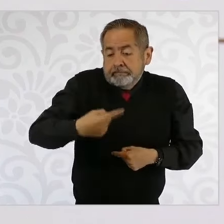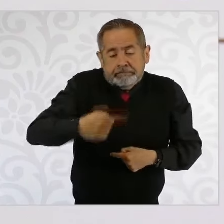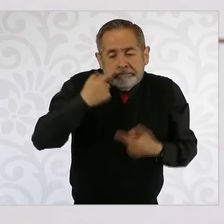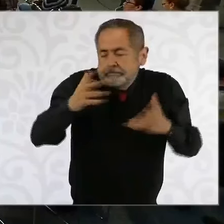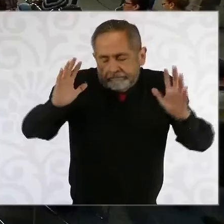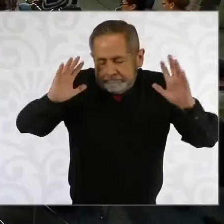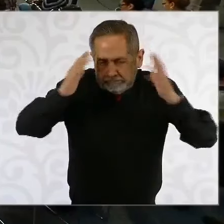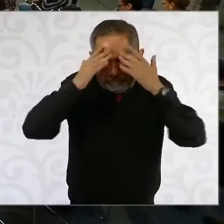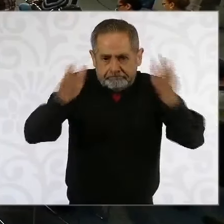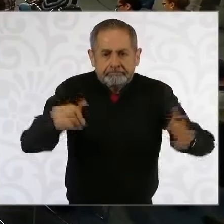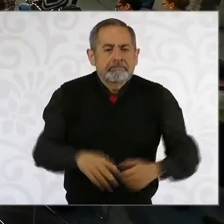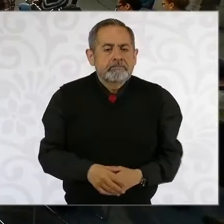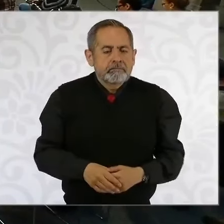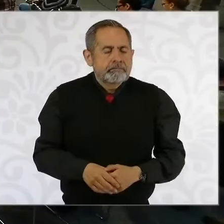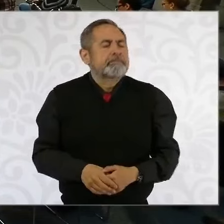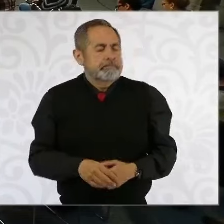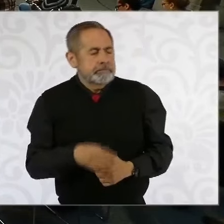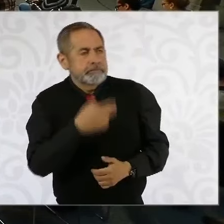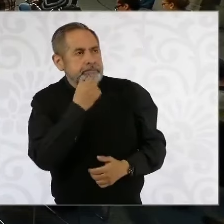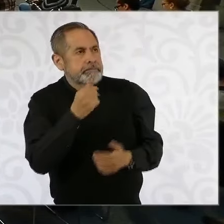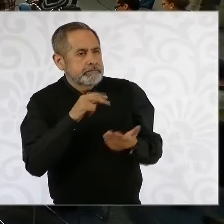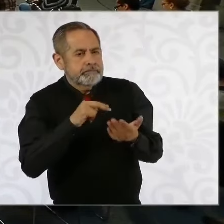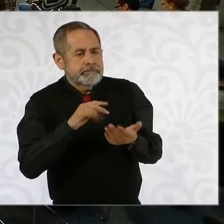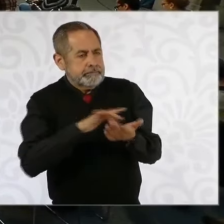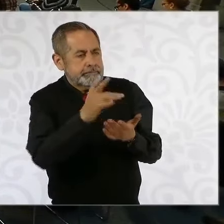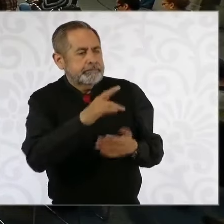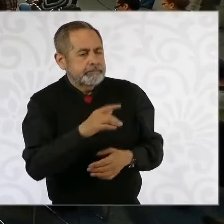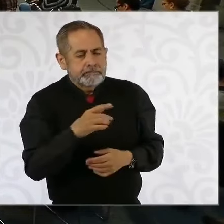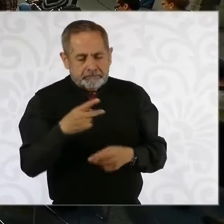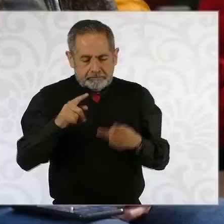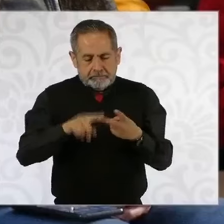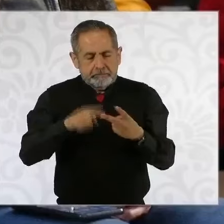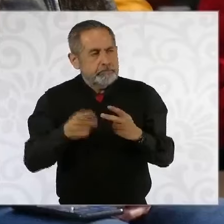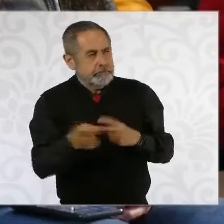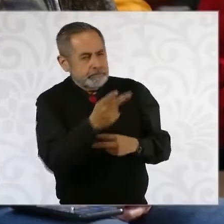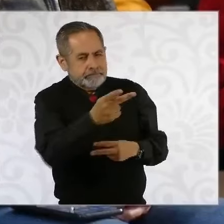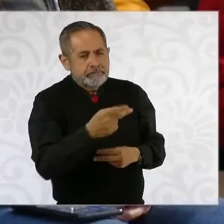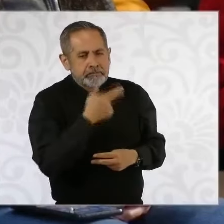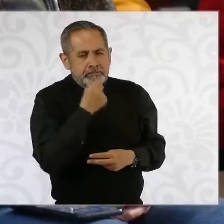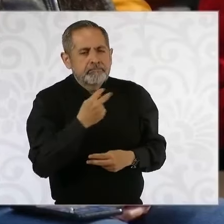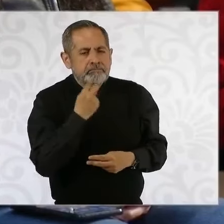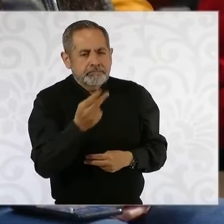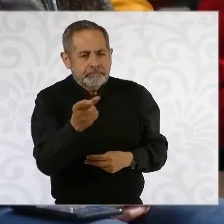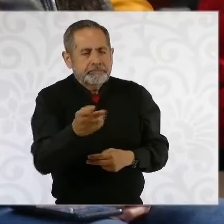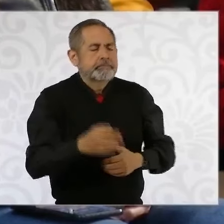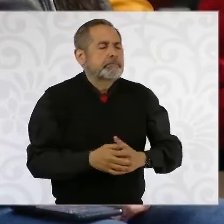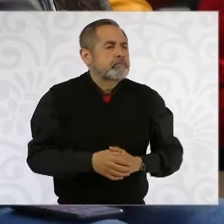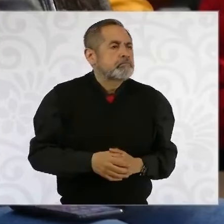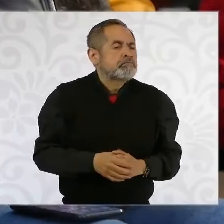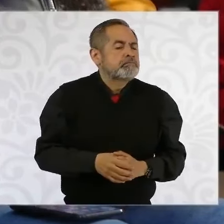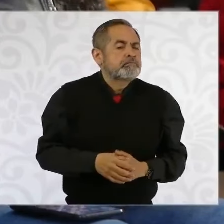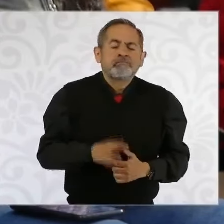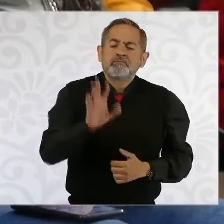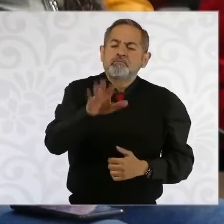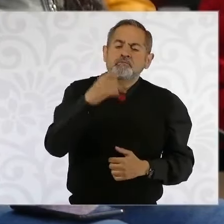Bueno, y rápidamente en un segundo tema, pues estamos viendo ahorita, pues